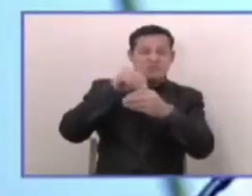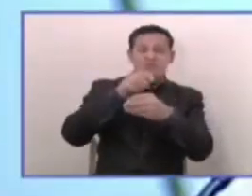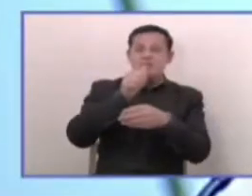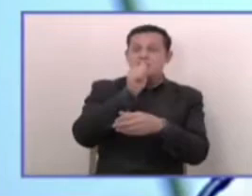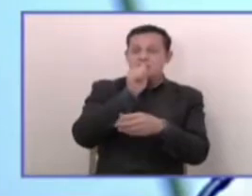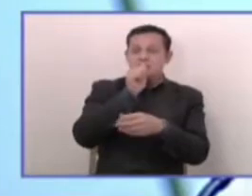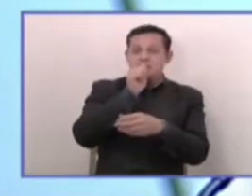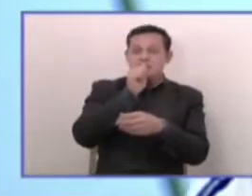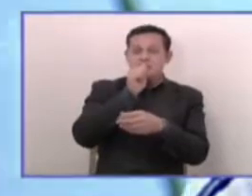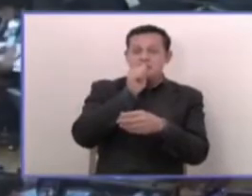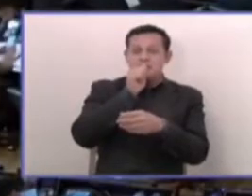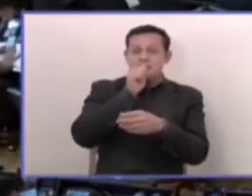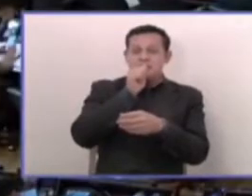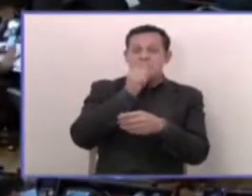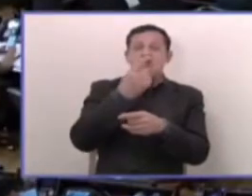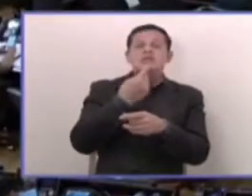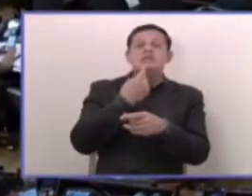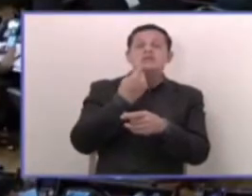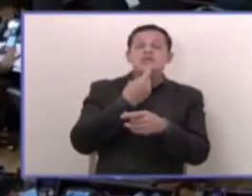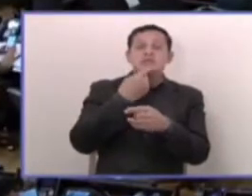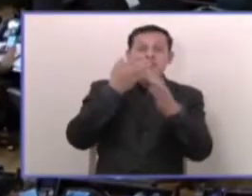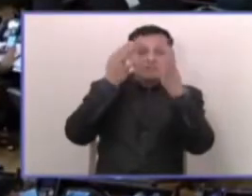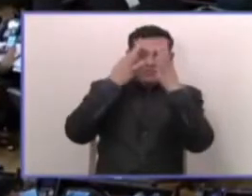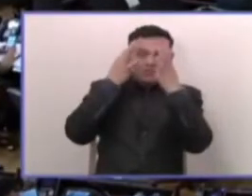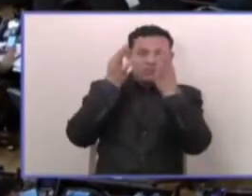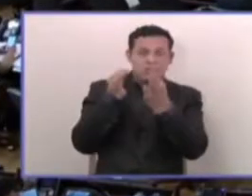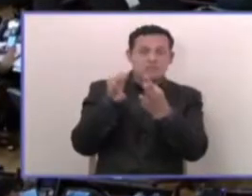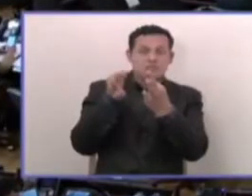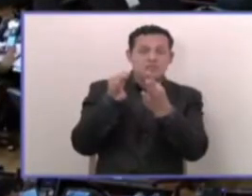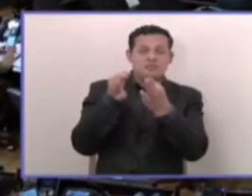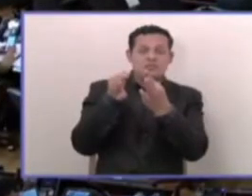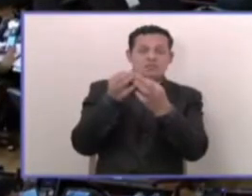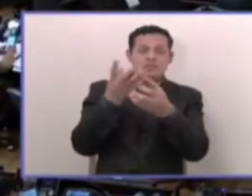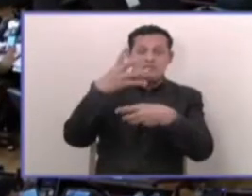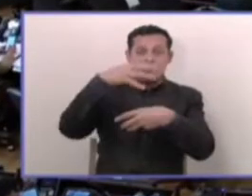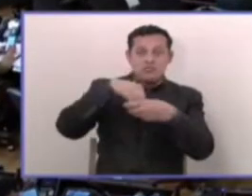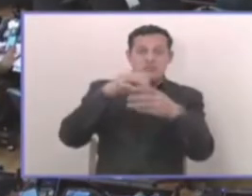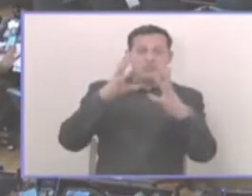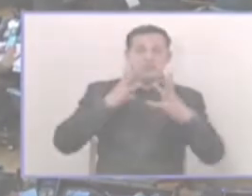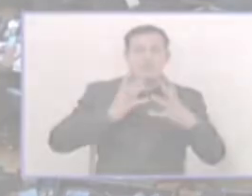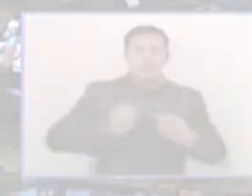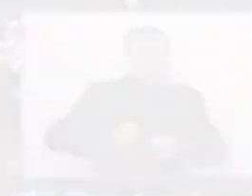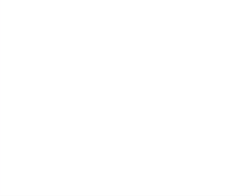quien es la que determina y somete al Estado.